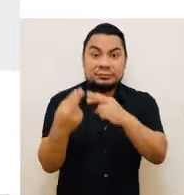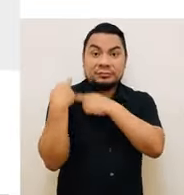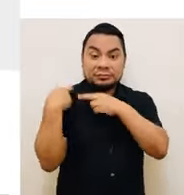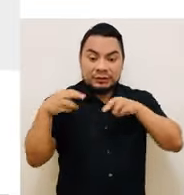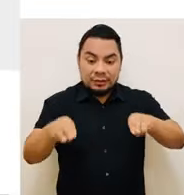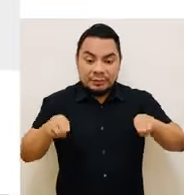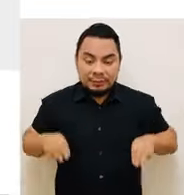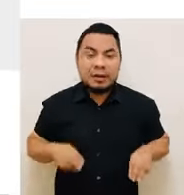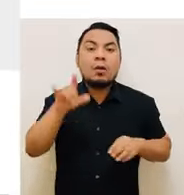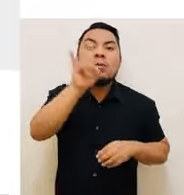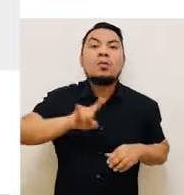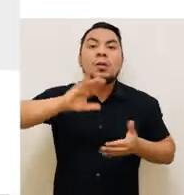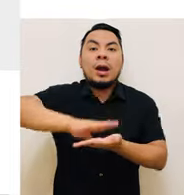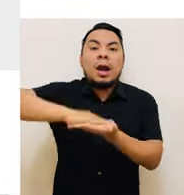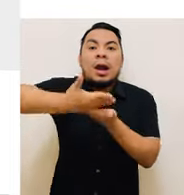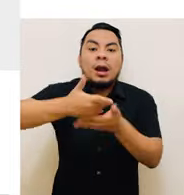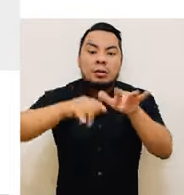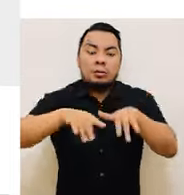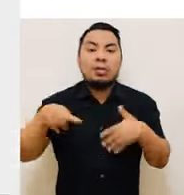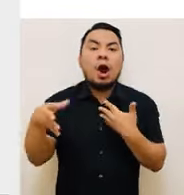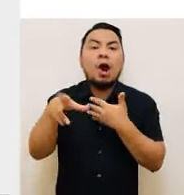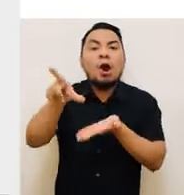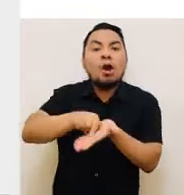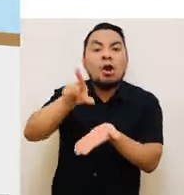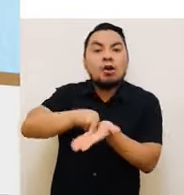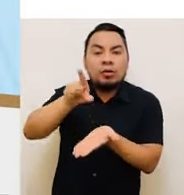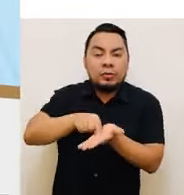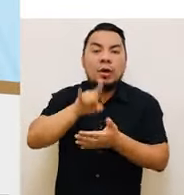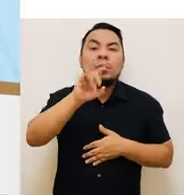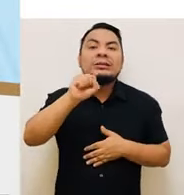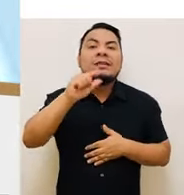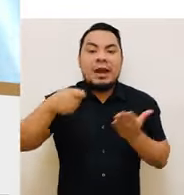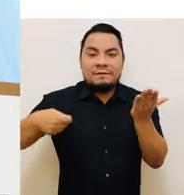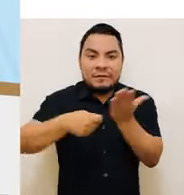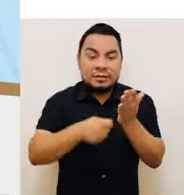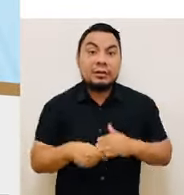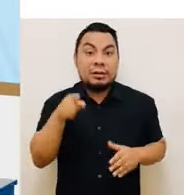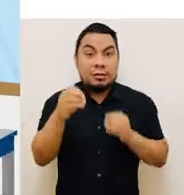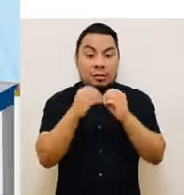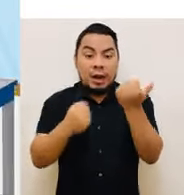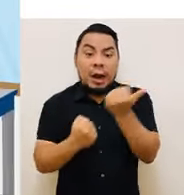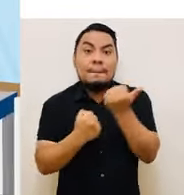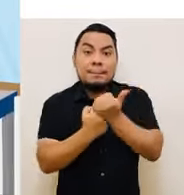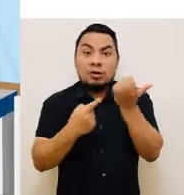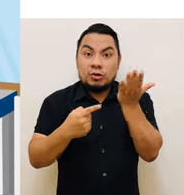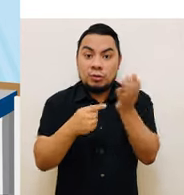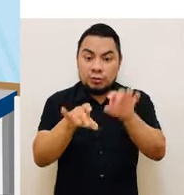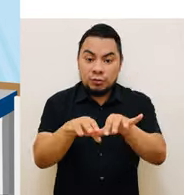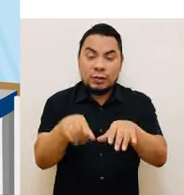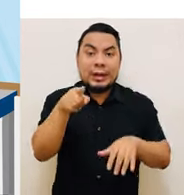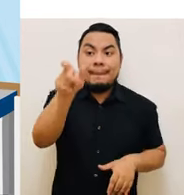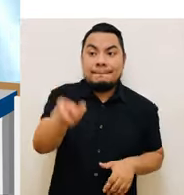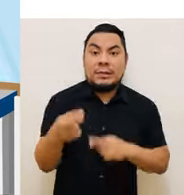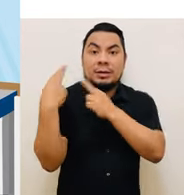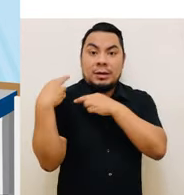usarán una laptop, una impresora y un USB. Mediante la solución tecnológica de apoyo al escrutinio, los